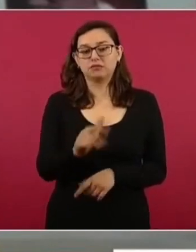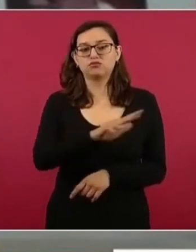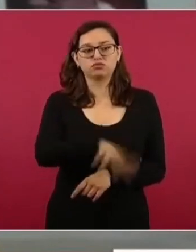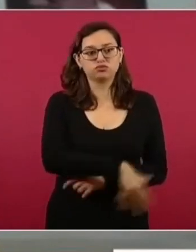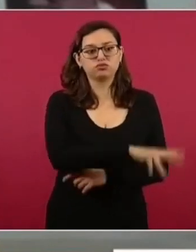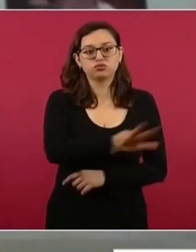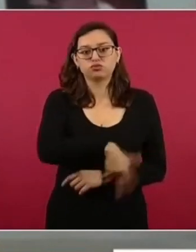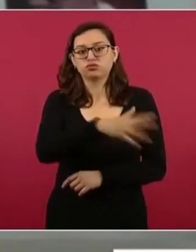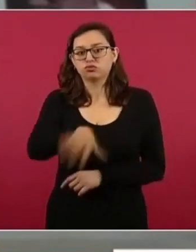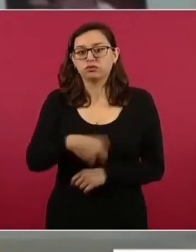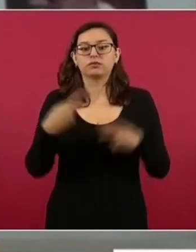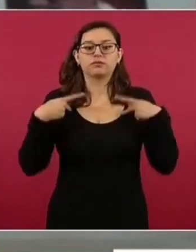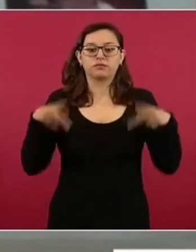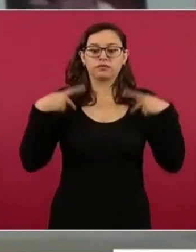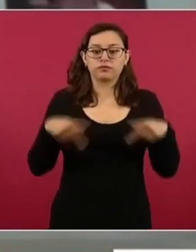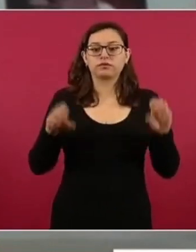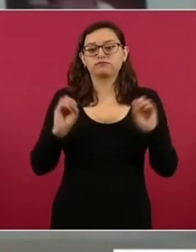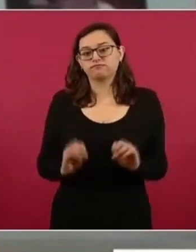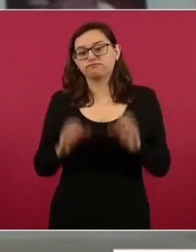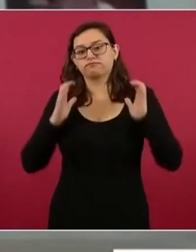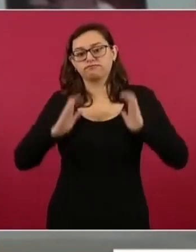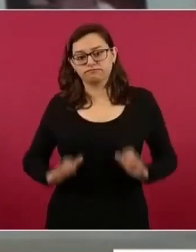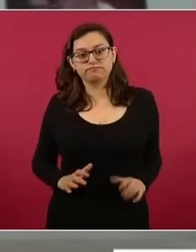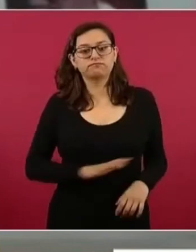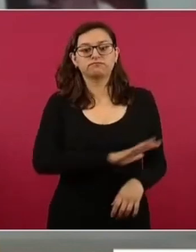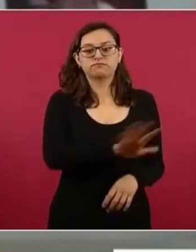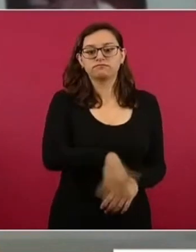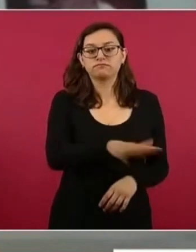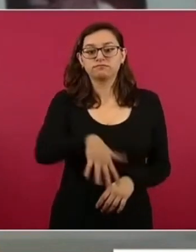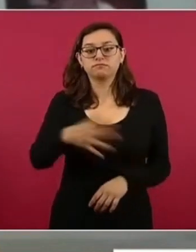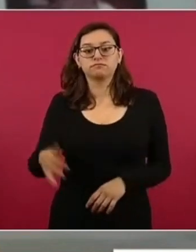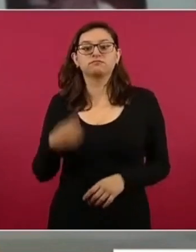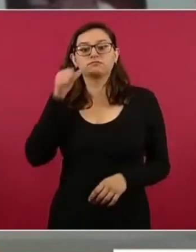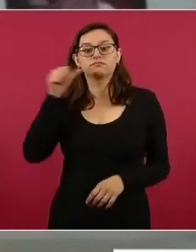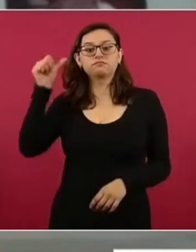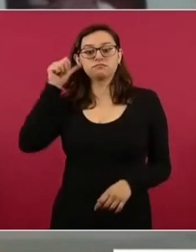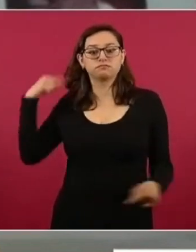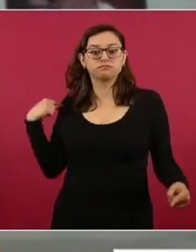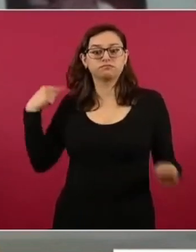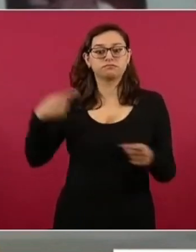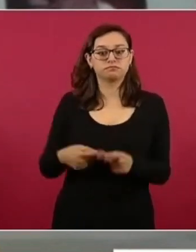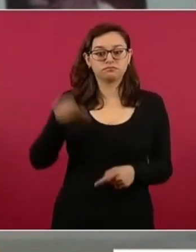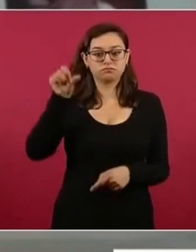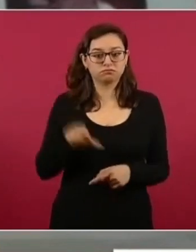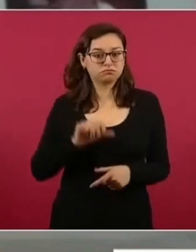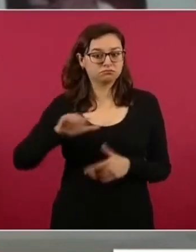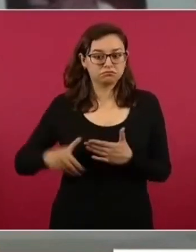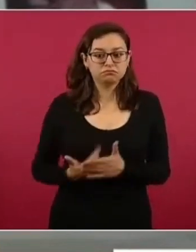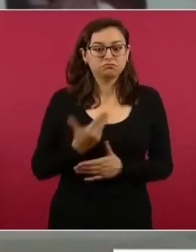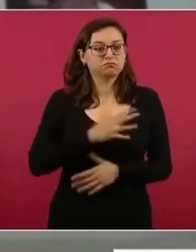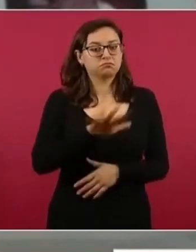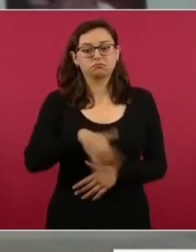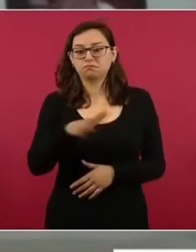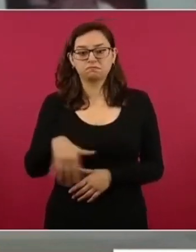No hemos, a pesar de que desde ayer están trabajando, no hemos tenido resultados positivos en la